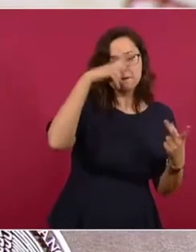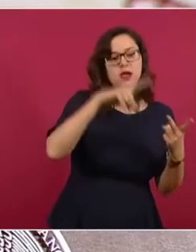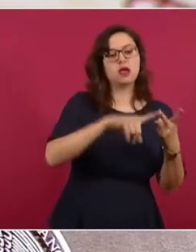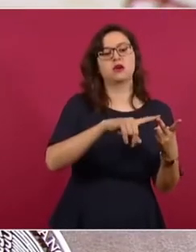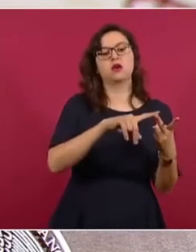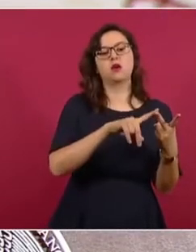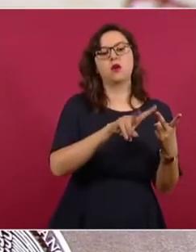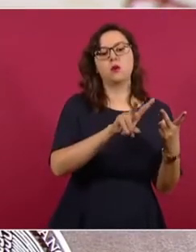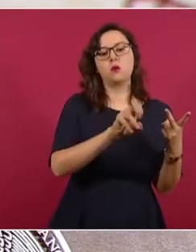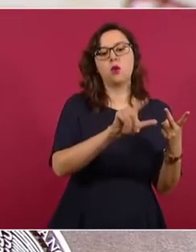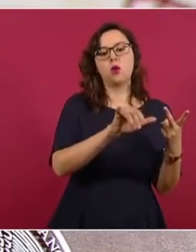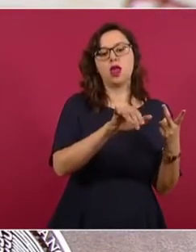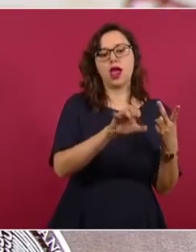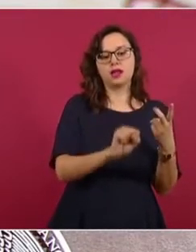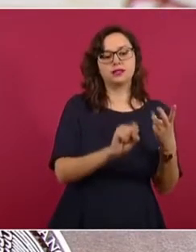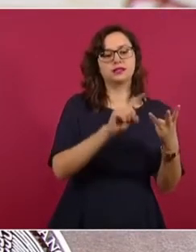AIFA.